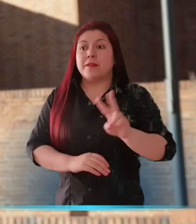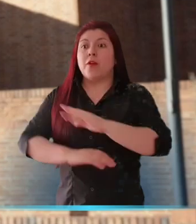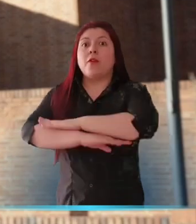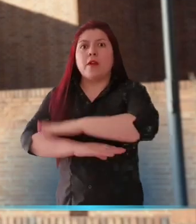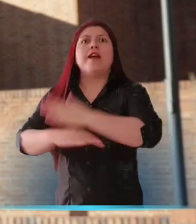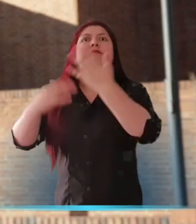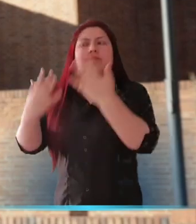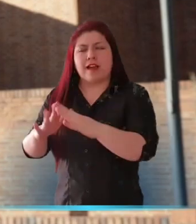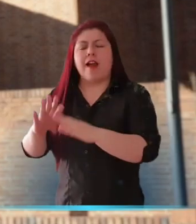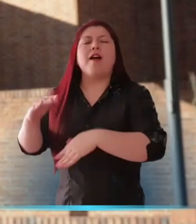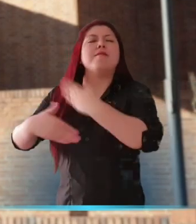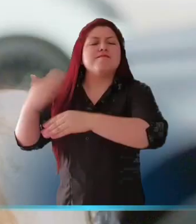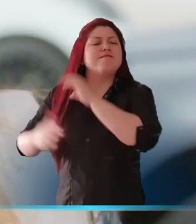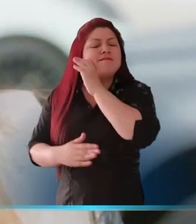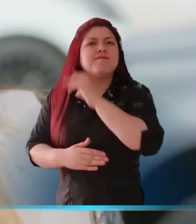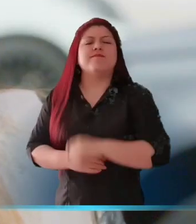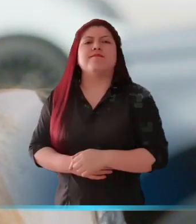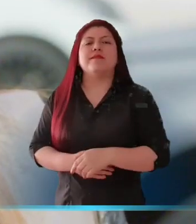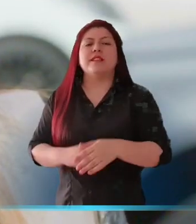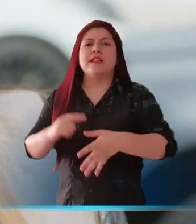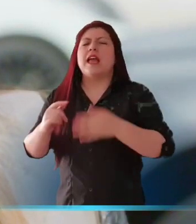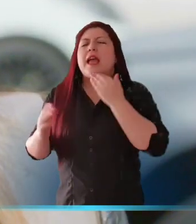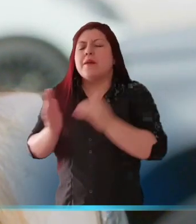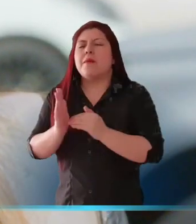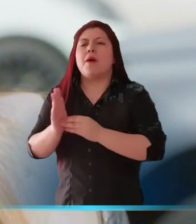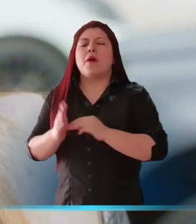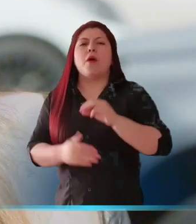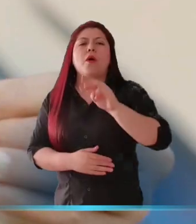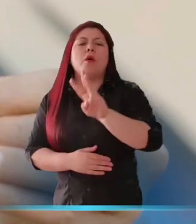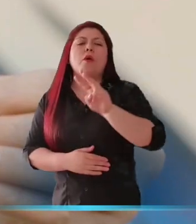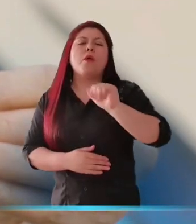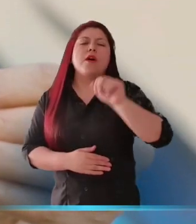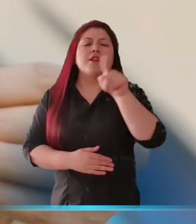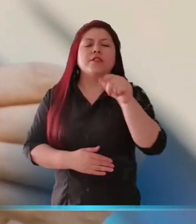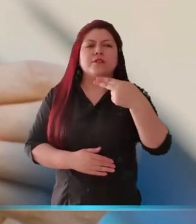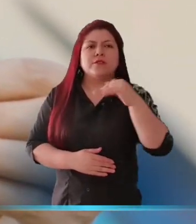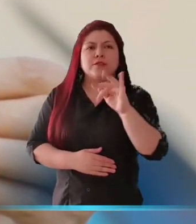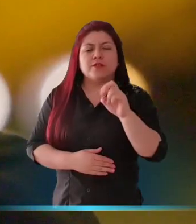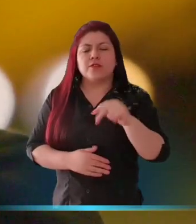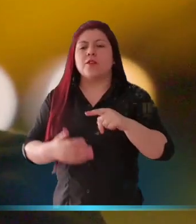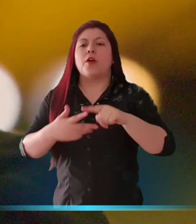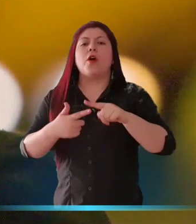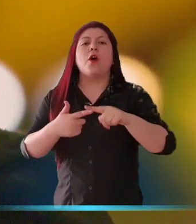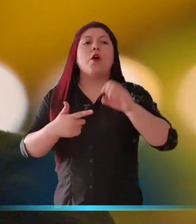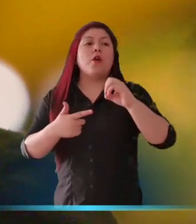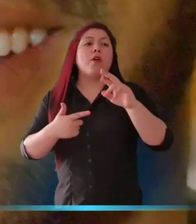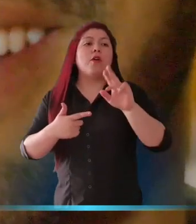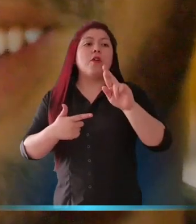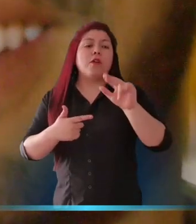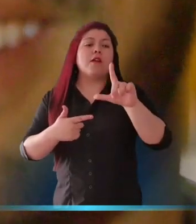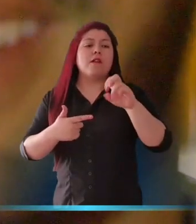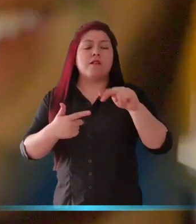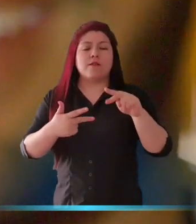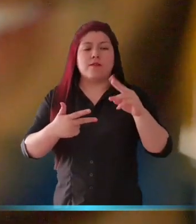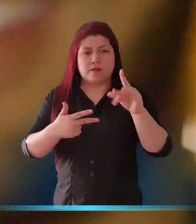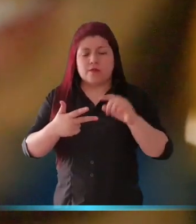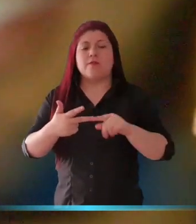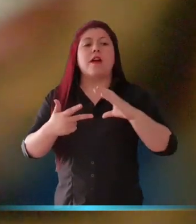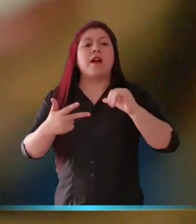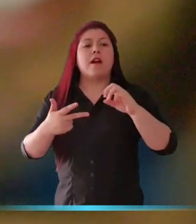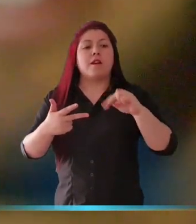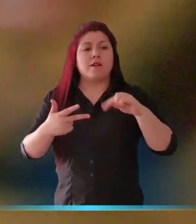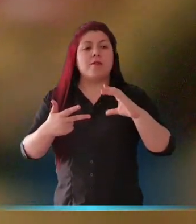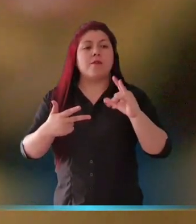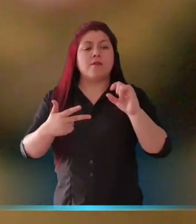llevando a cabo el plan piloto del proyecto de interoperabilidad para los trámites de identificación en línea y se ha logrado expedir con éxito